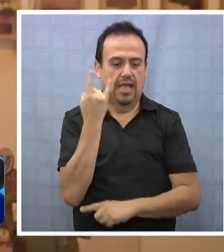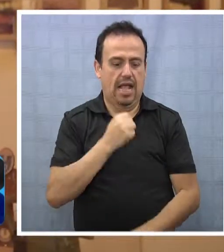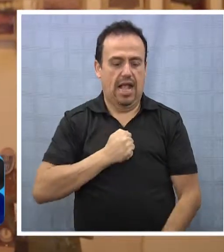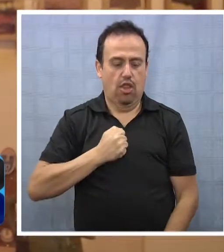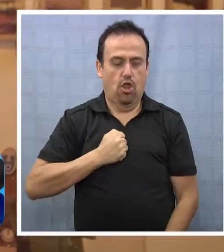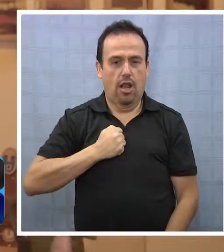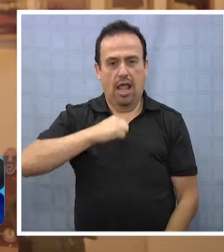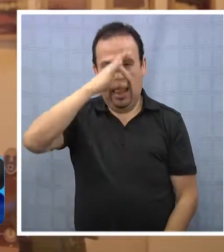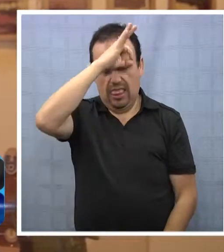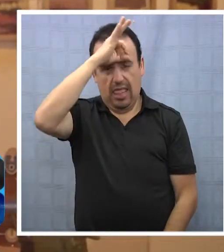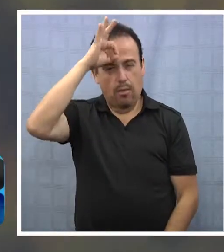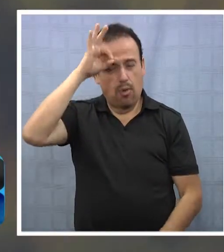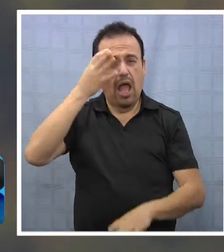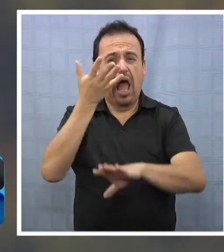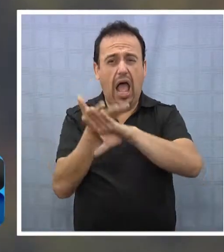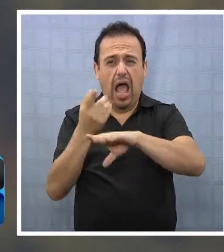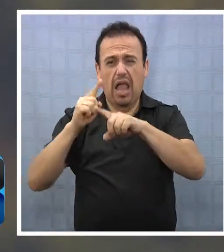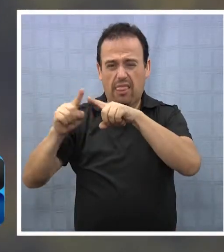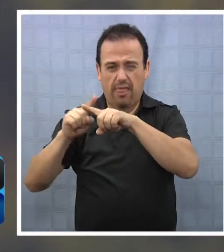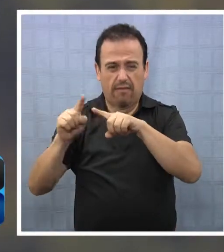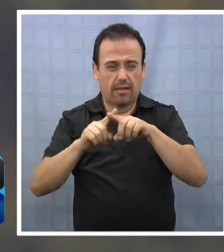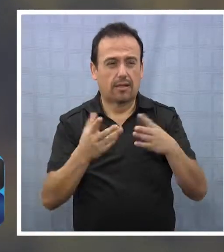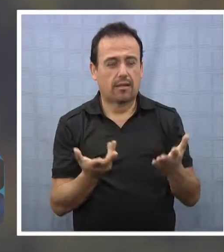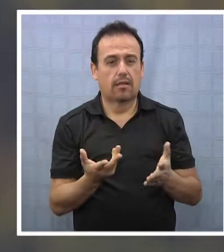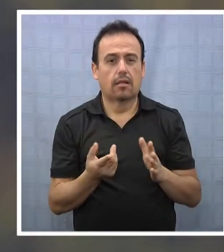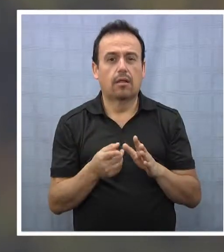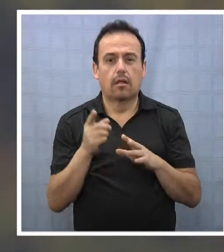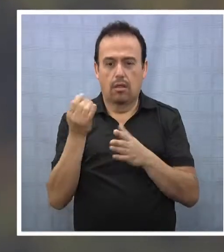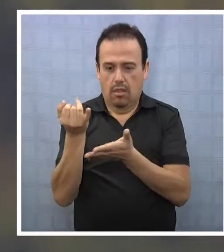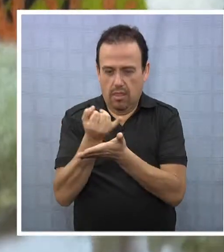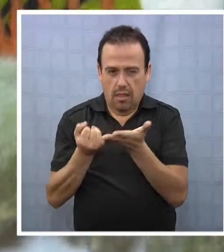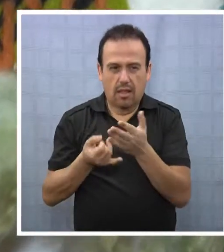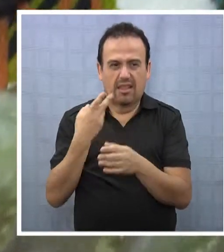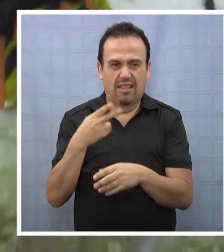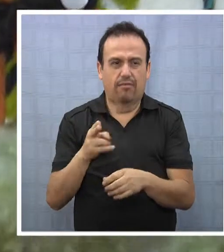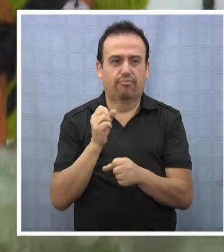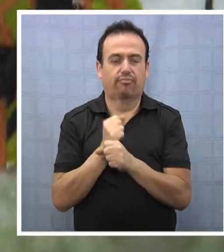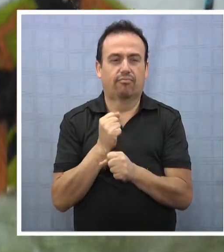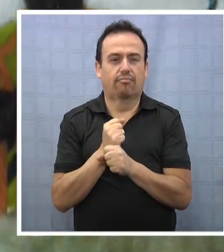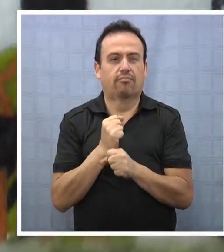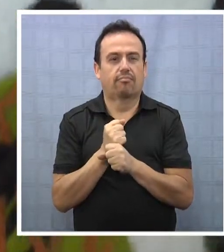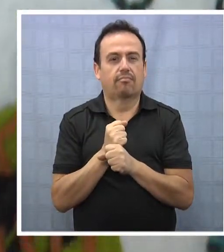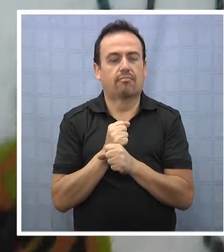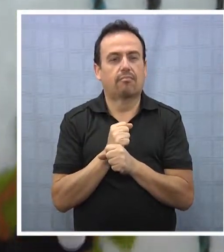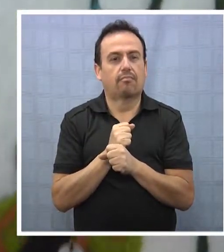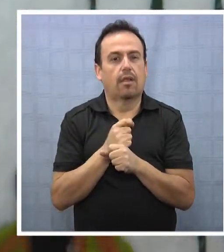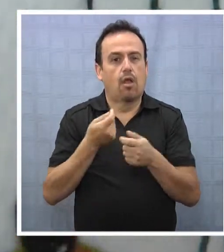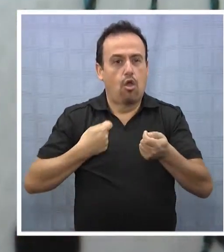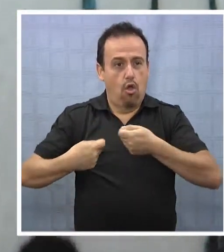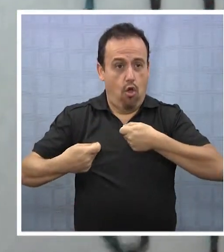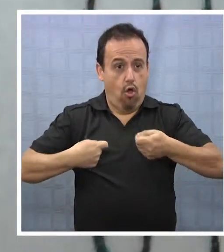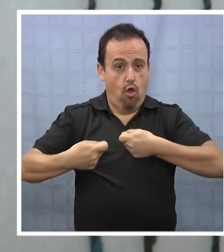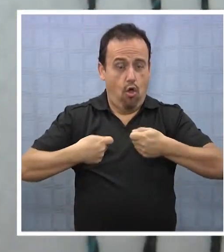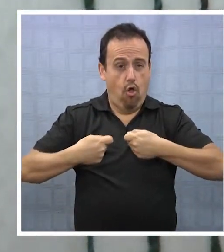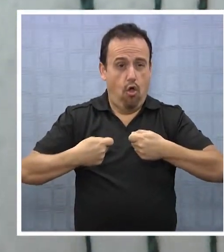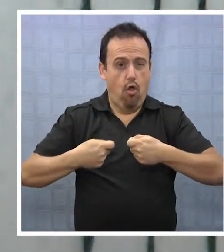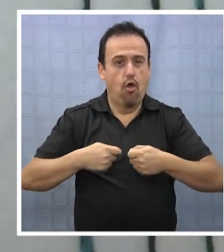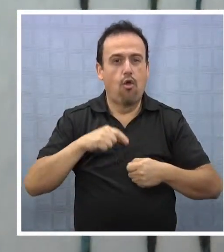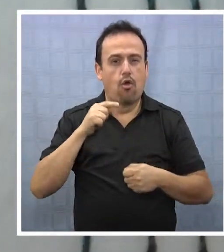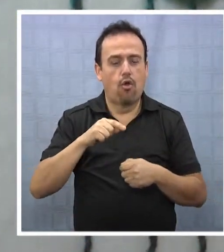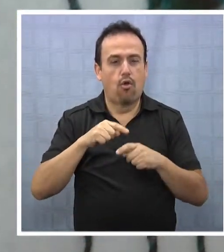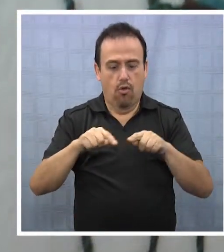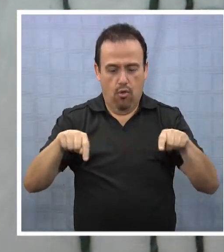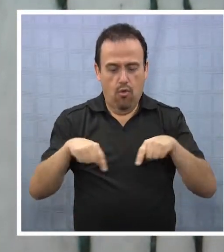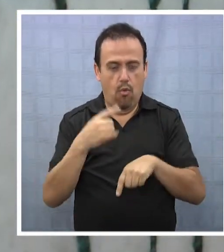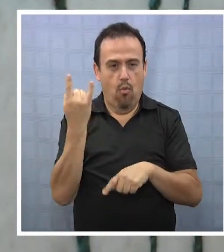de Temuco. Entonces hay muchos productos acá que son resultado de ese trabajo y por lo tanto los comercializamos nosotros en la